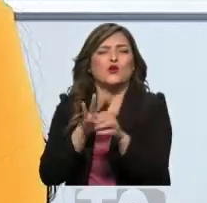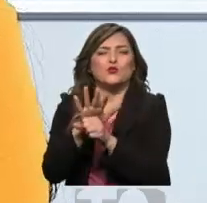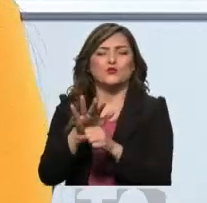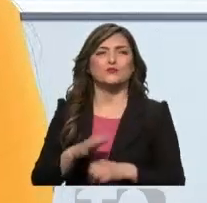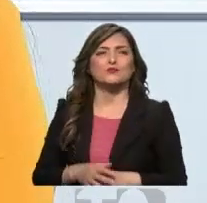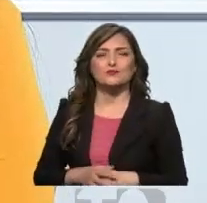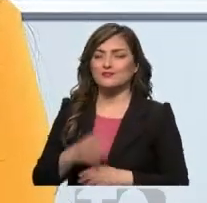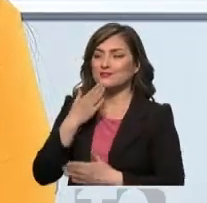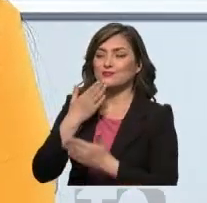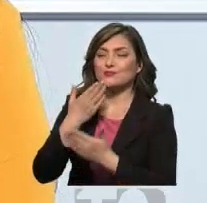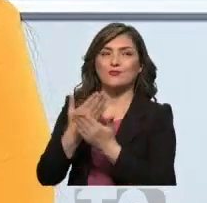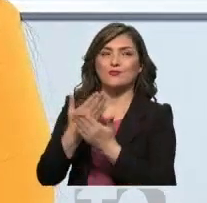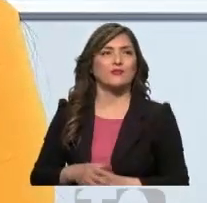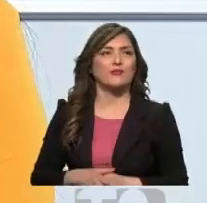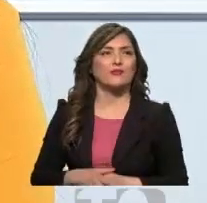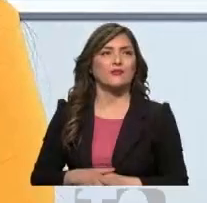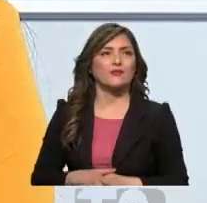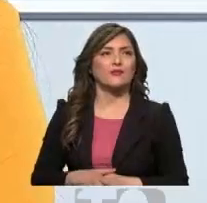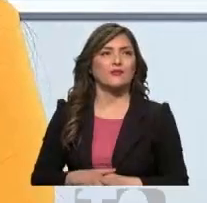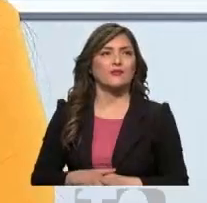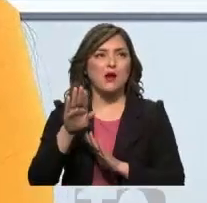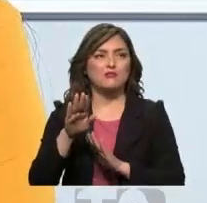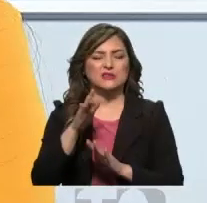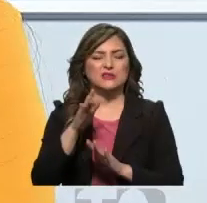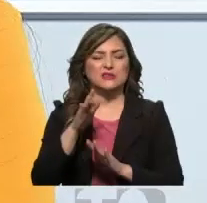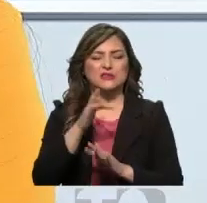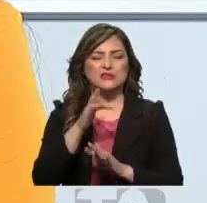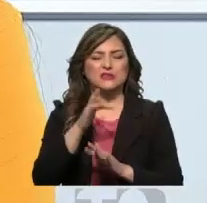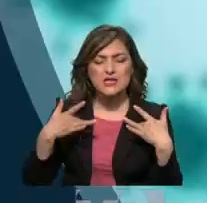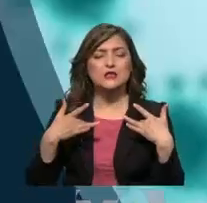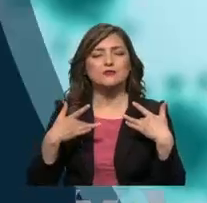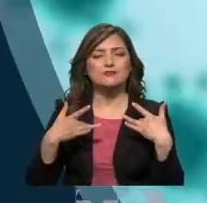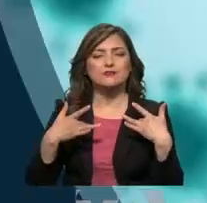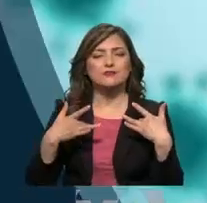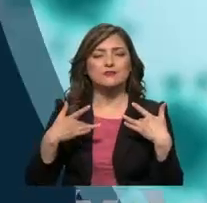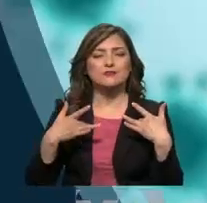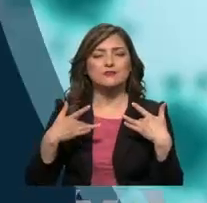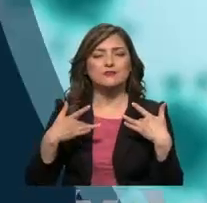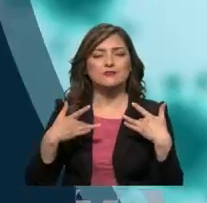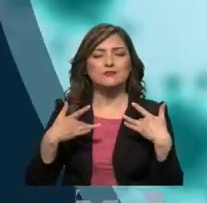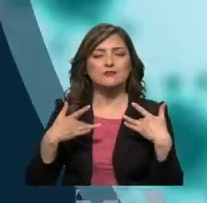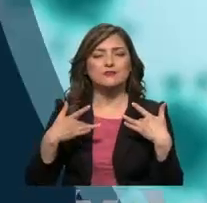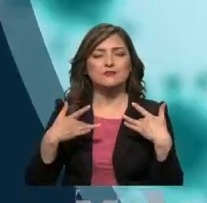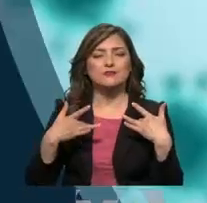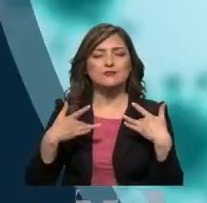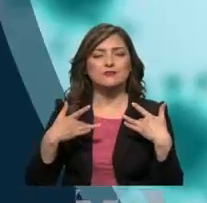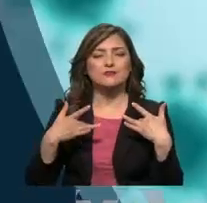¿Cuáles los síntomas que más frecuentes que tenemos con el COVID-19 en